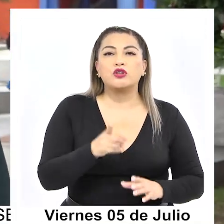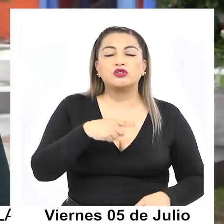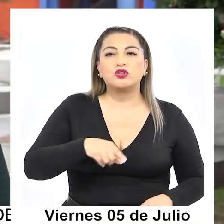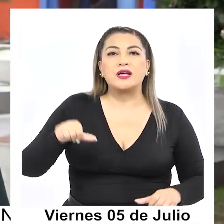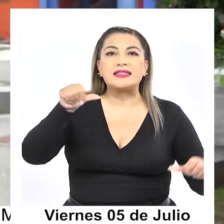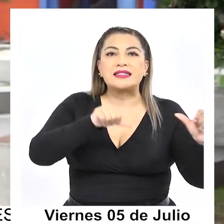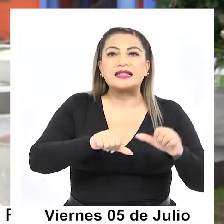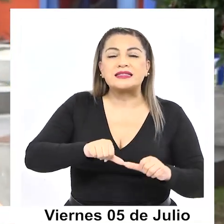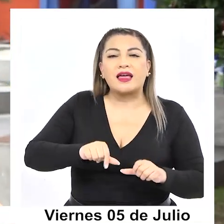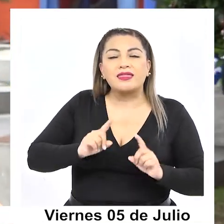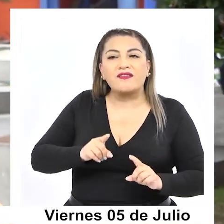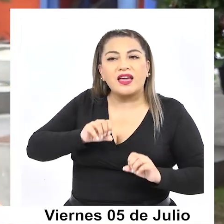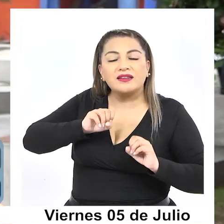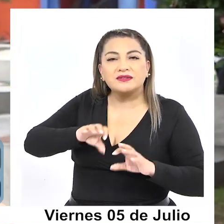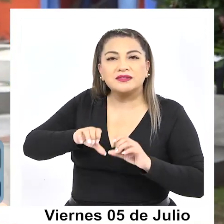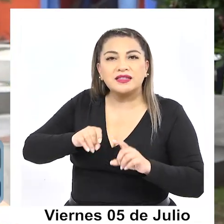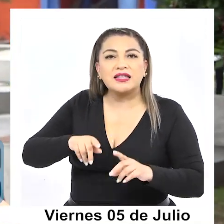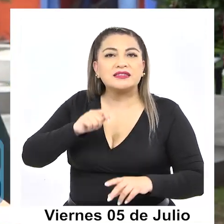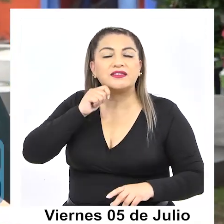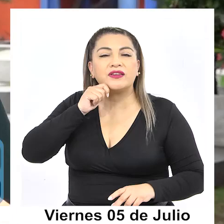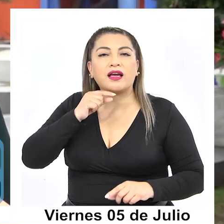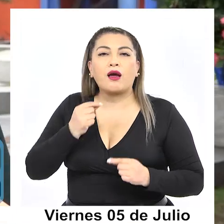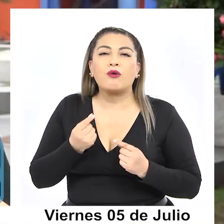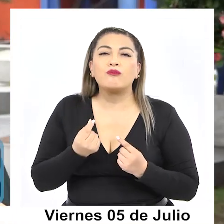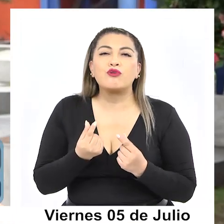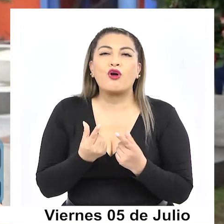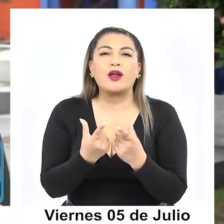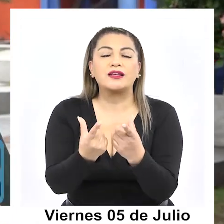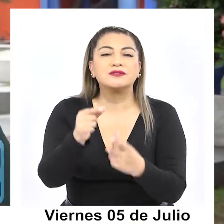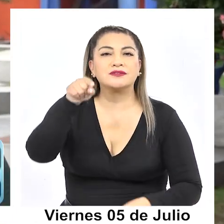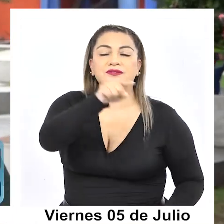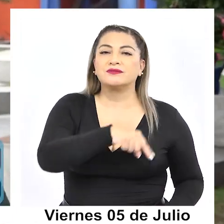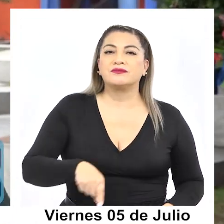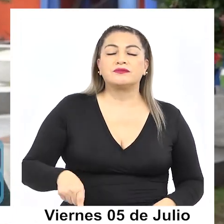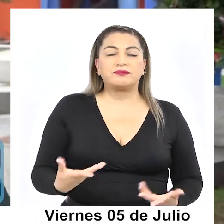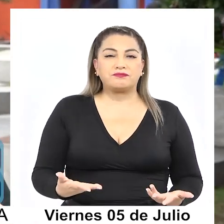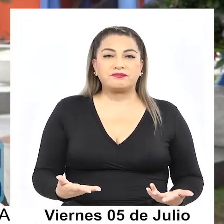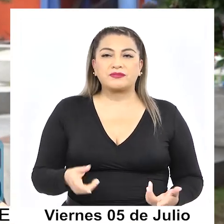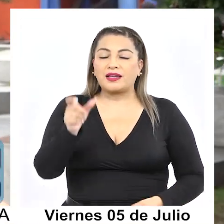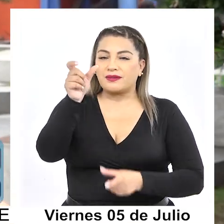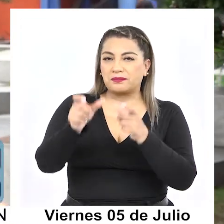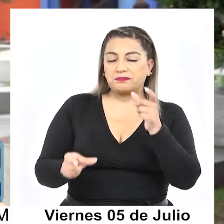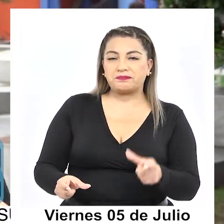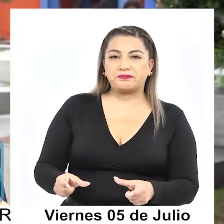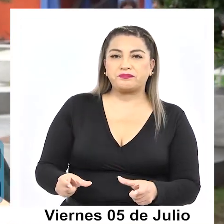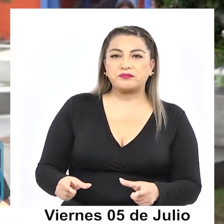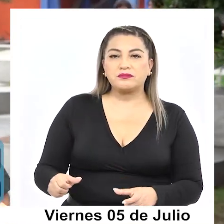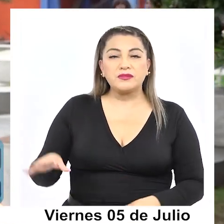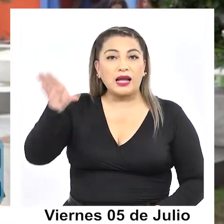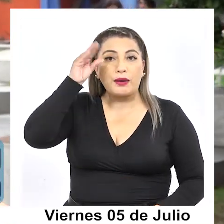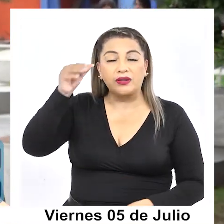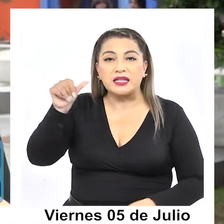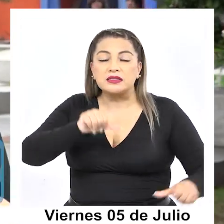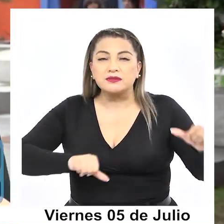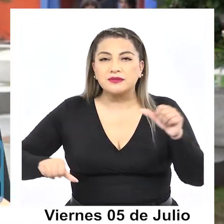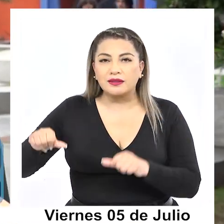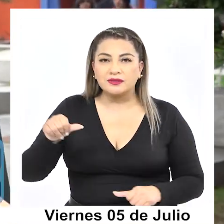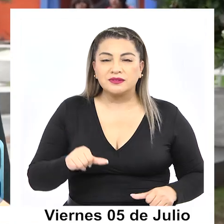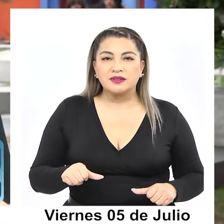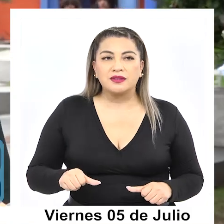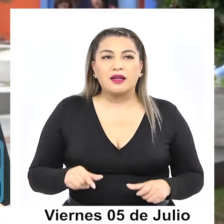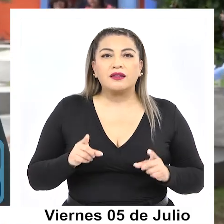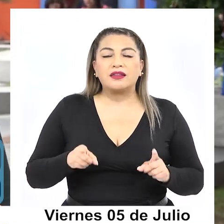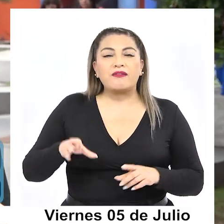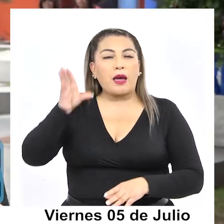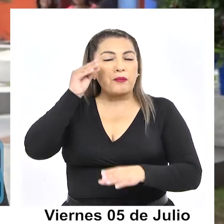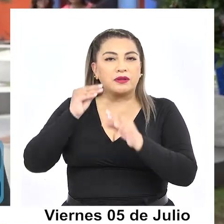ciencia es una nación que progresa. Así que obviamente la razón inmediata es que la persona que está ahí haciendo ciencia ese día va a